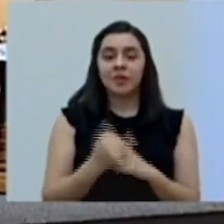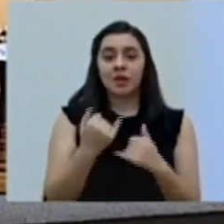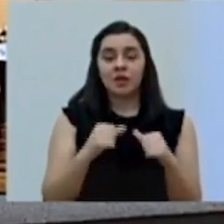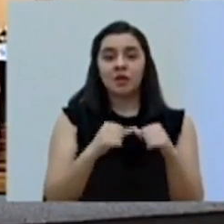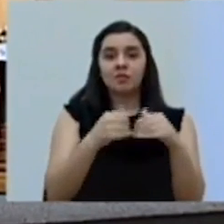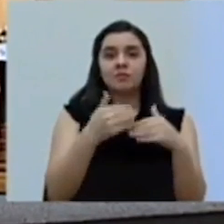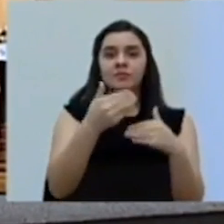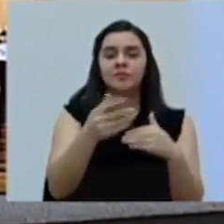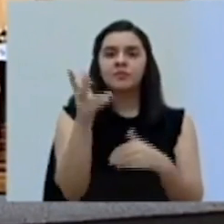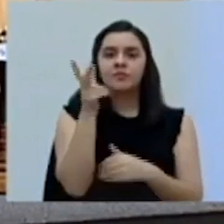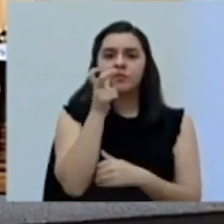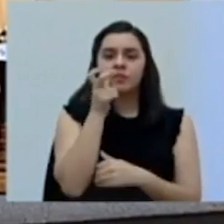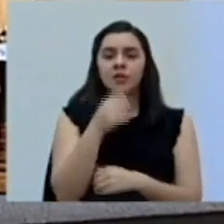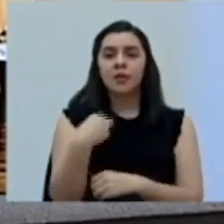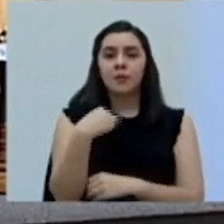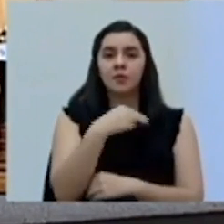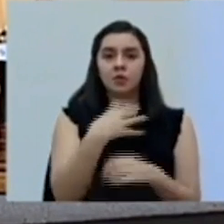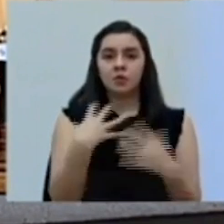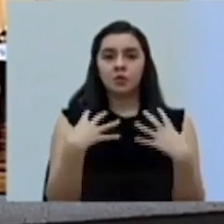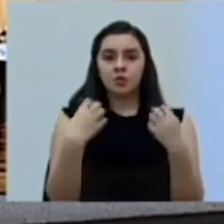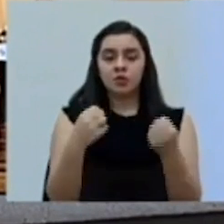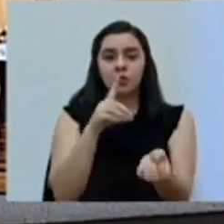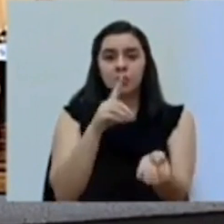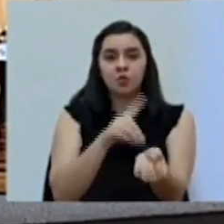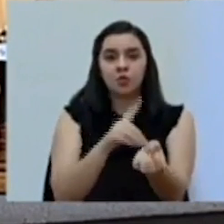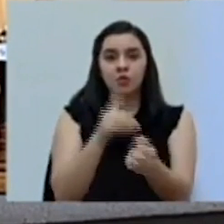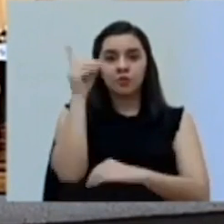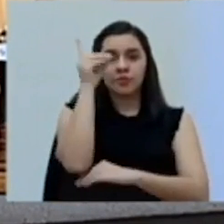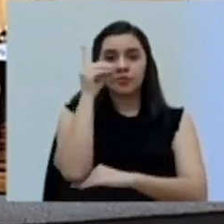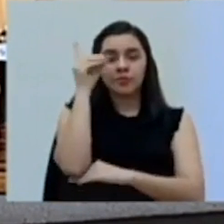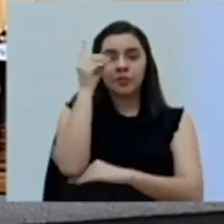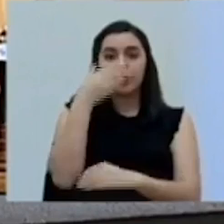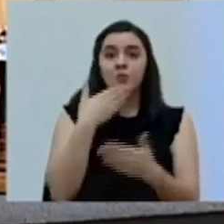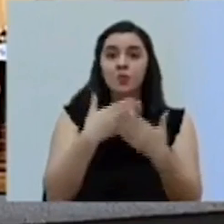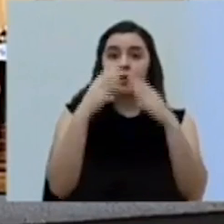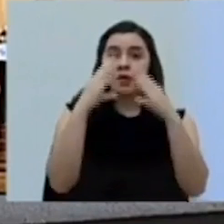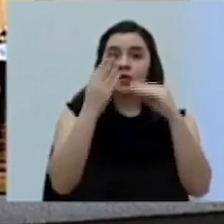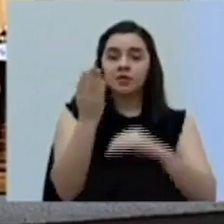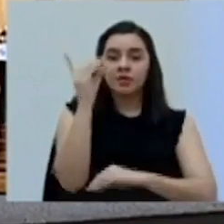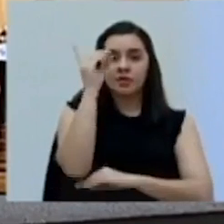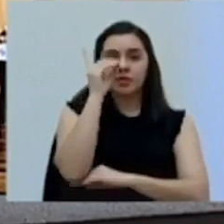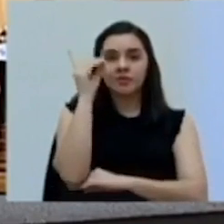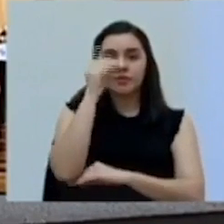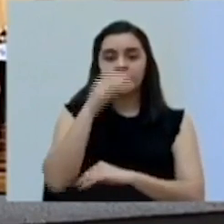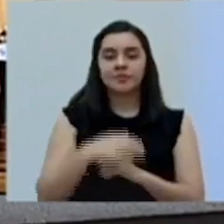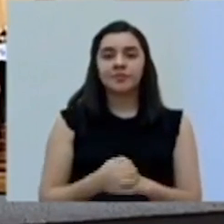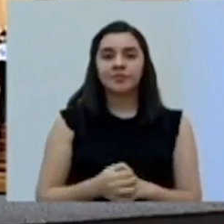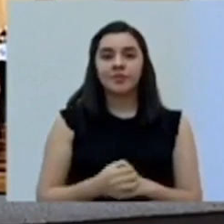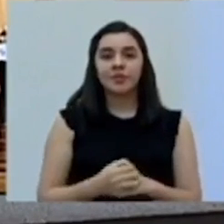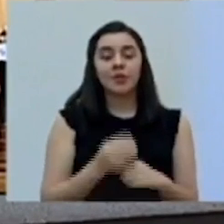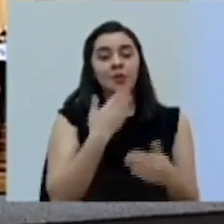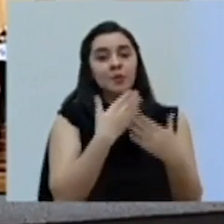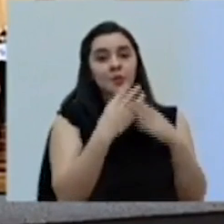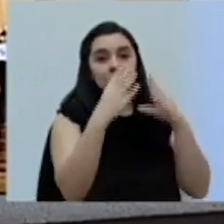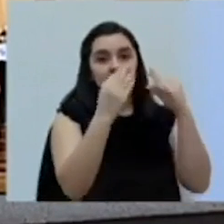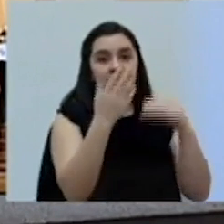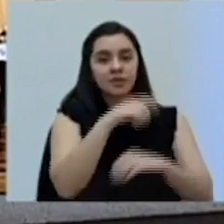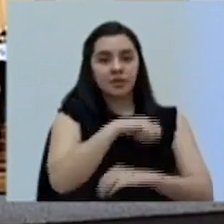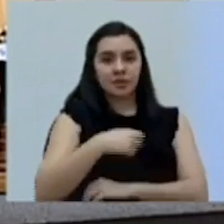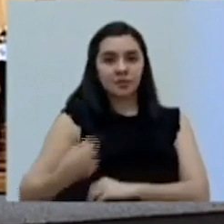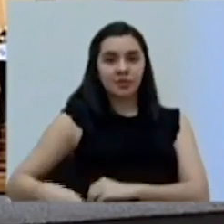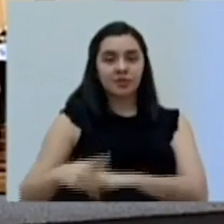continuación, escucharemos al Ministro de Salud, el doctor Daniel Salas. Muy buenas tardes, don Daniel. Muy buenas tardes al señor